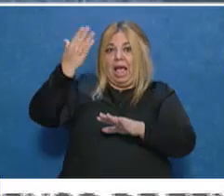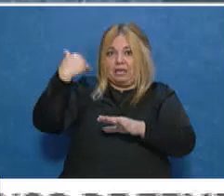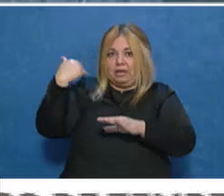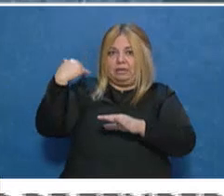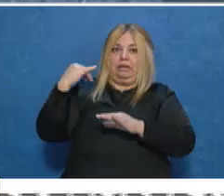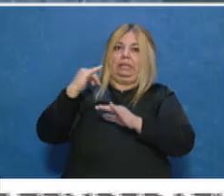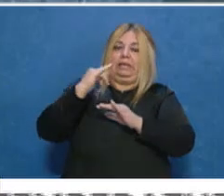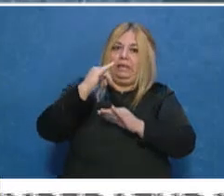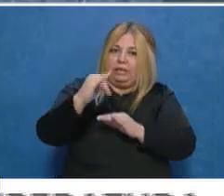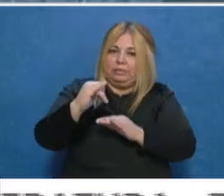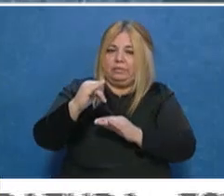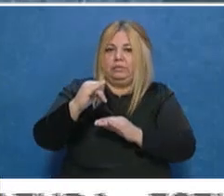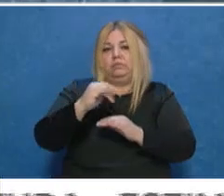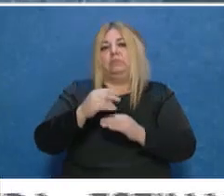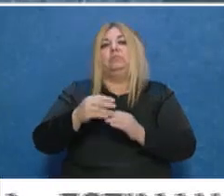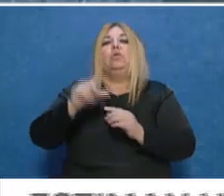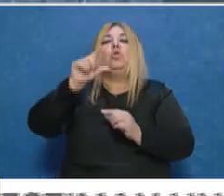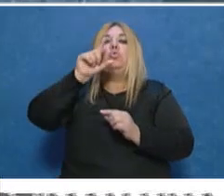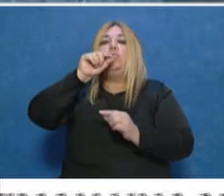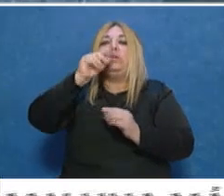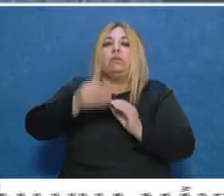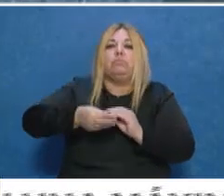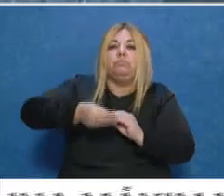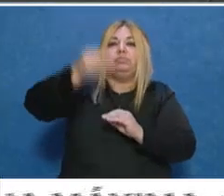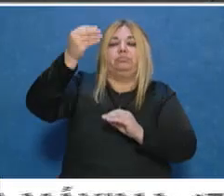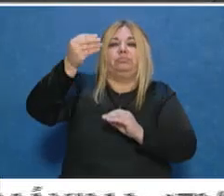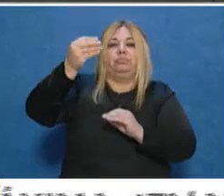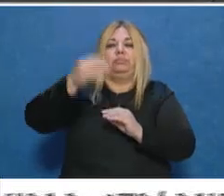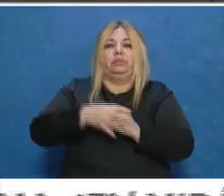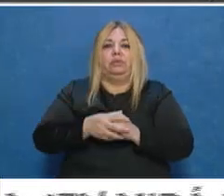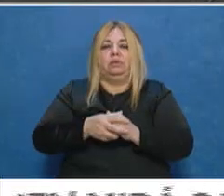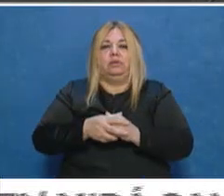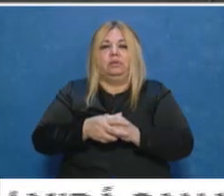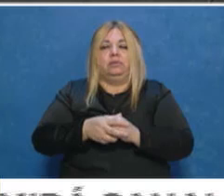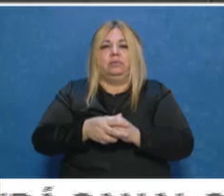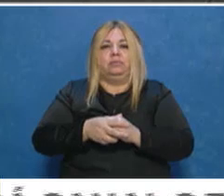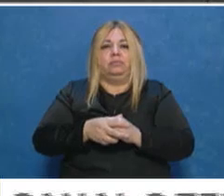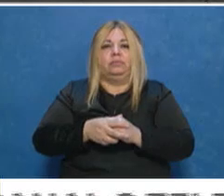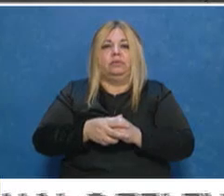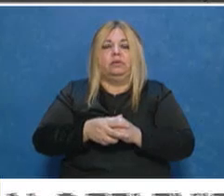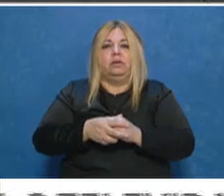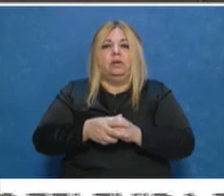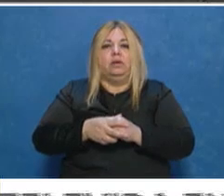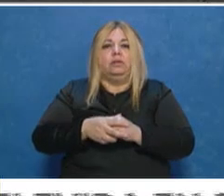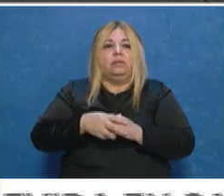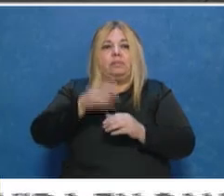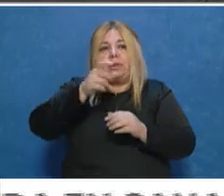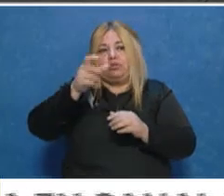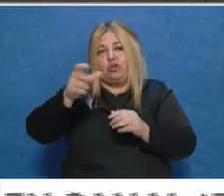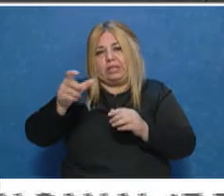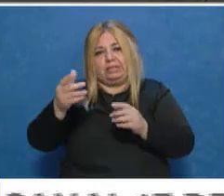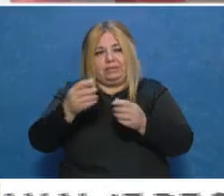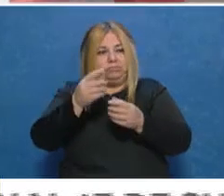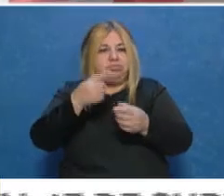Twitter. Informó que ayer se procesaron seis muestras, de las cuales una dio positivo y finalmente se